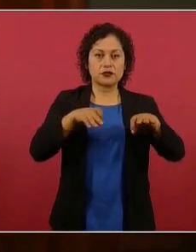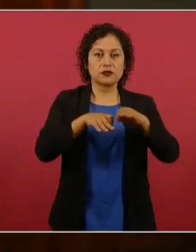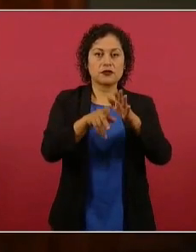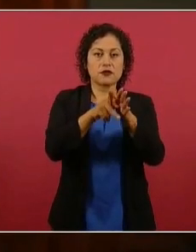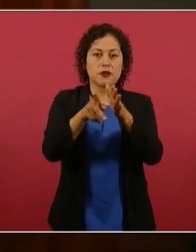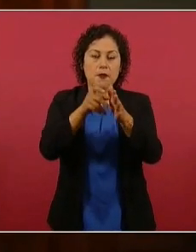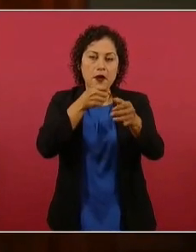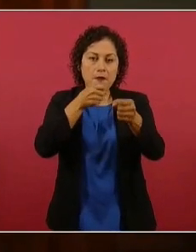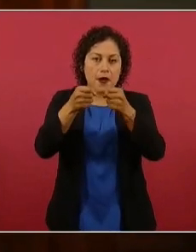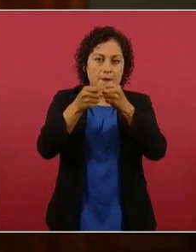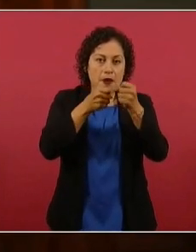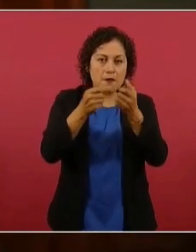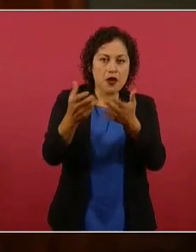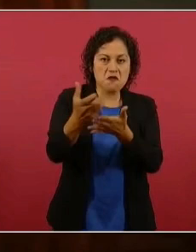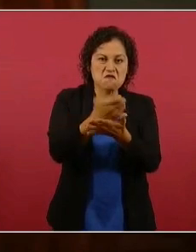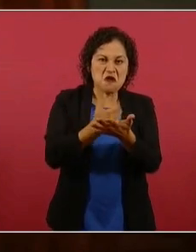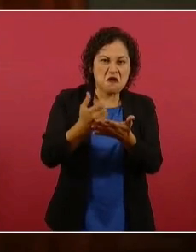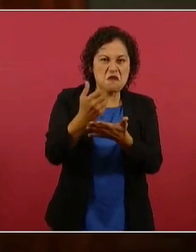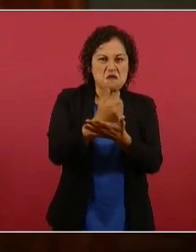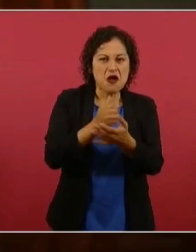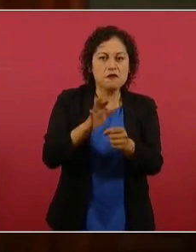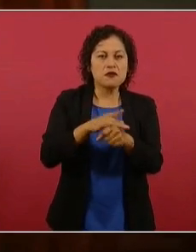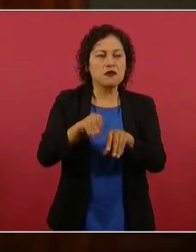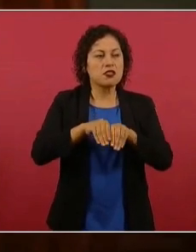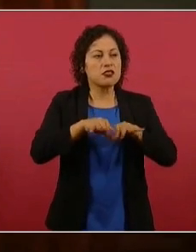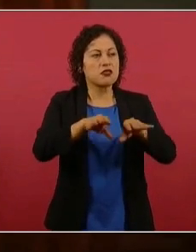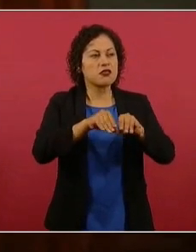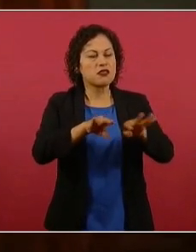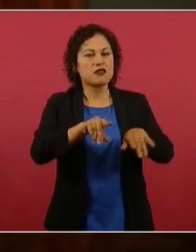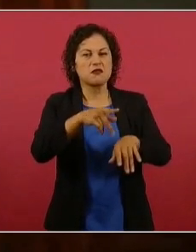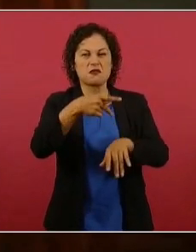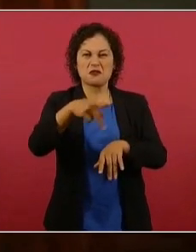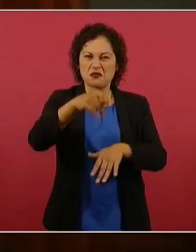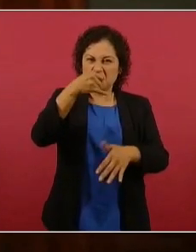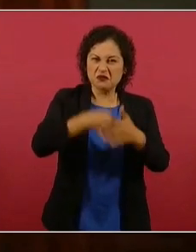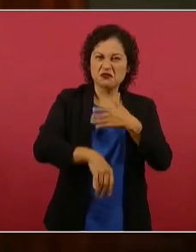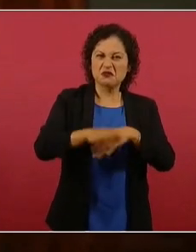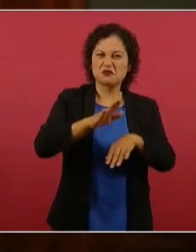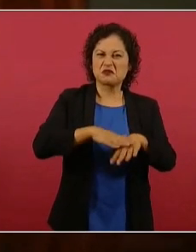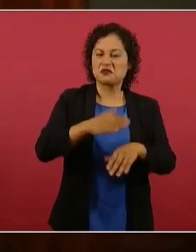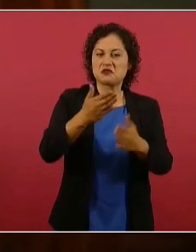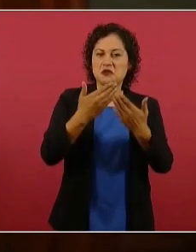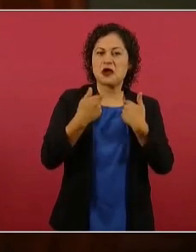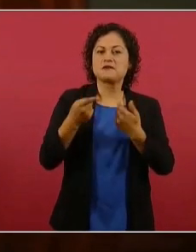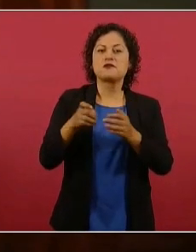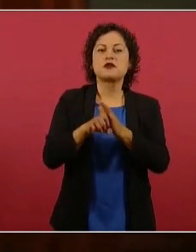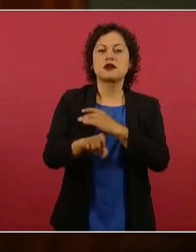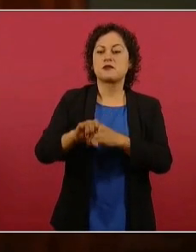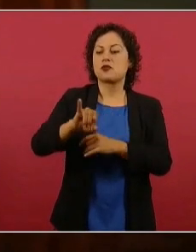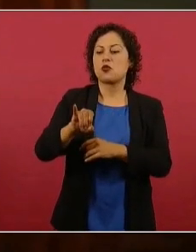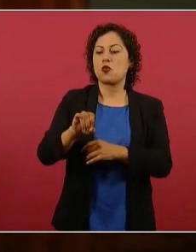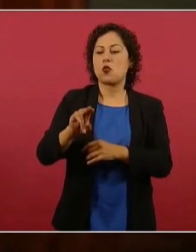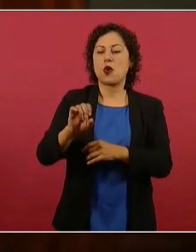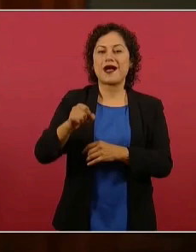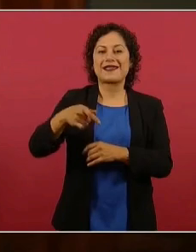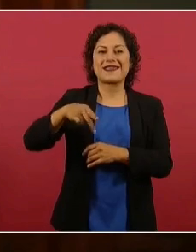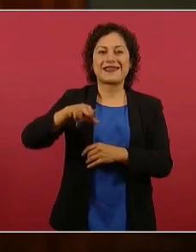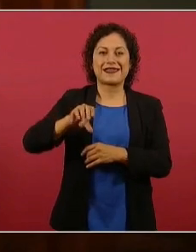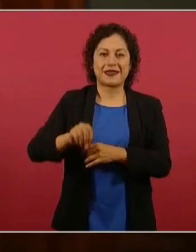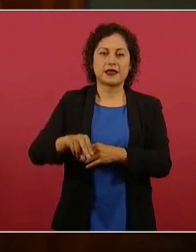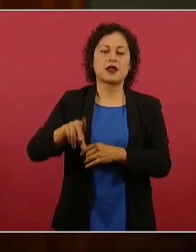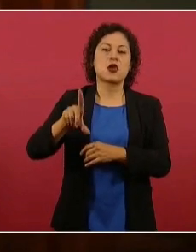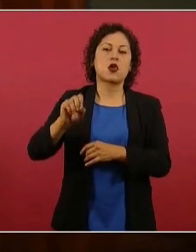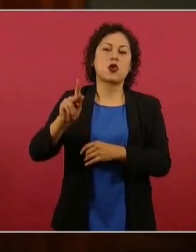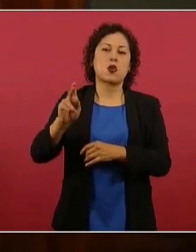opinan y no informan, como es Joaquín López Dóriga Belandia, quien inventó comentarios a la